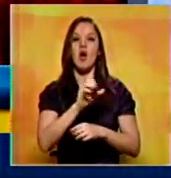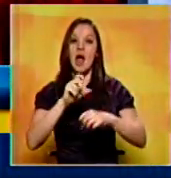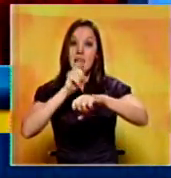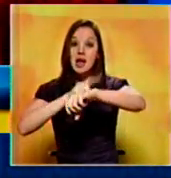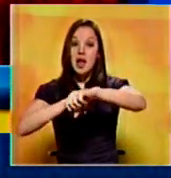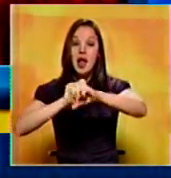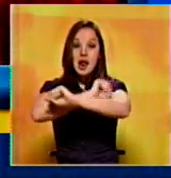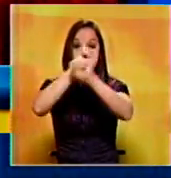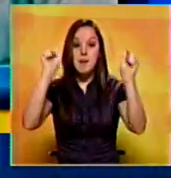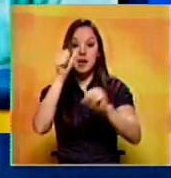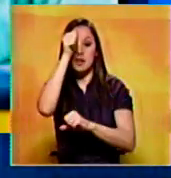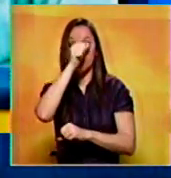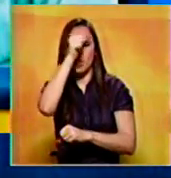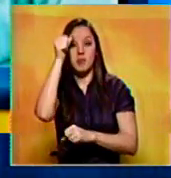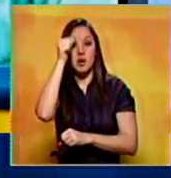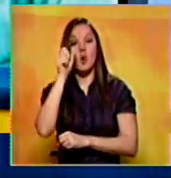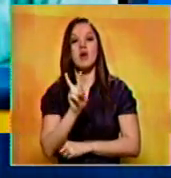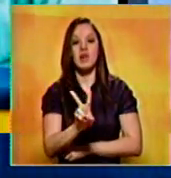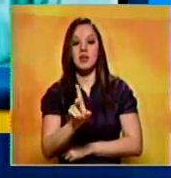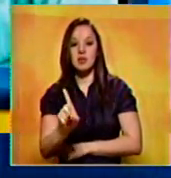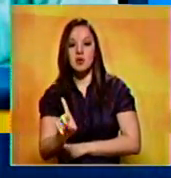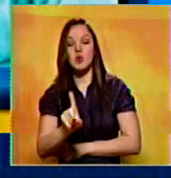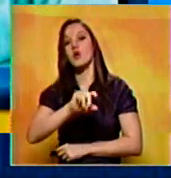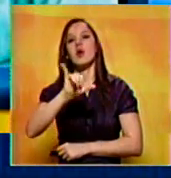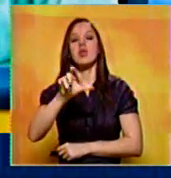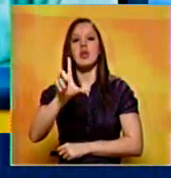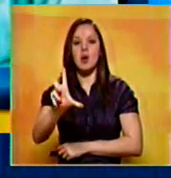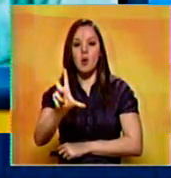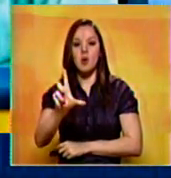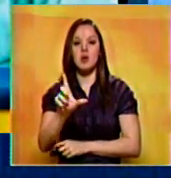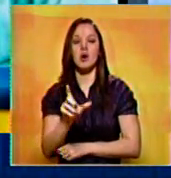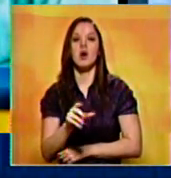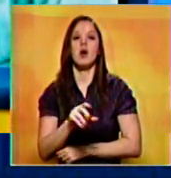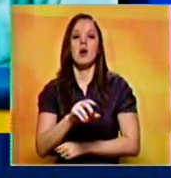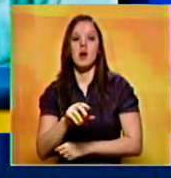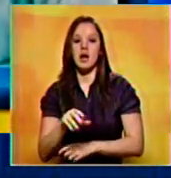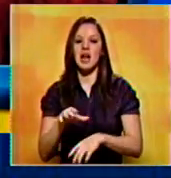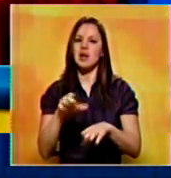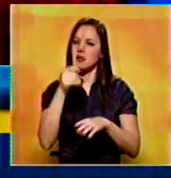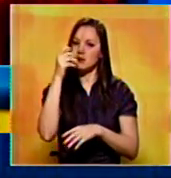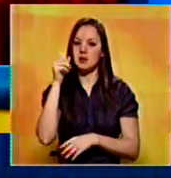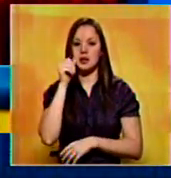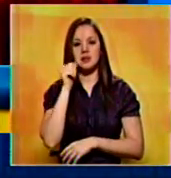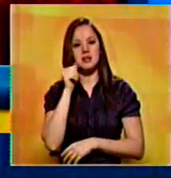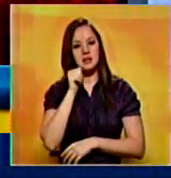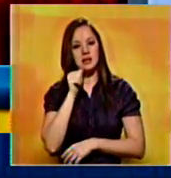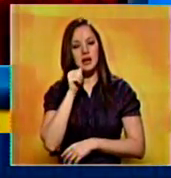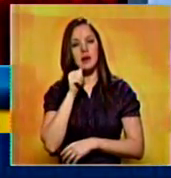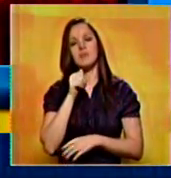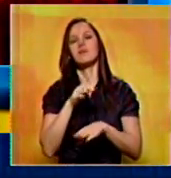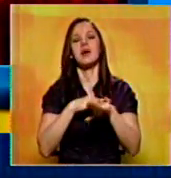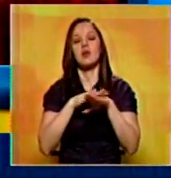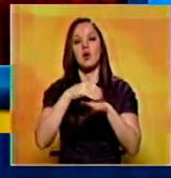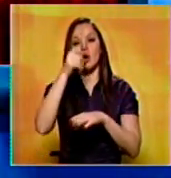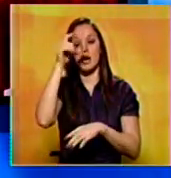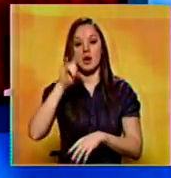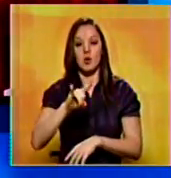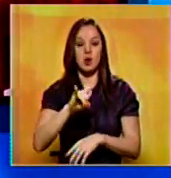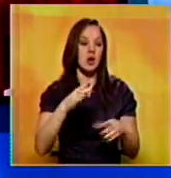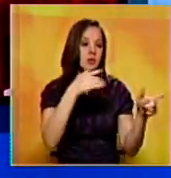mañana de este domingo, 21 de julio, con múltiples heridas causadas con arma blanca, dentro de su vivienda ubicada en Río Caribe.